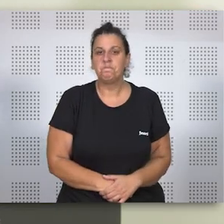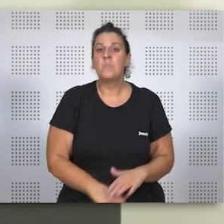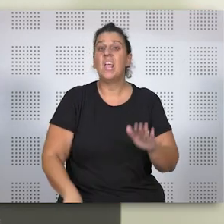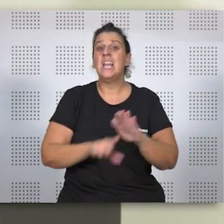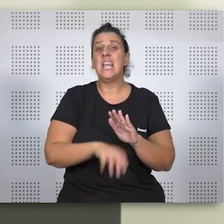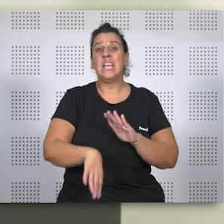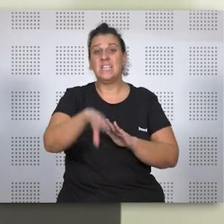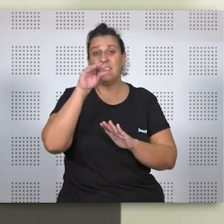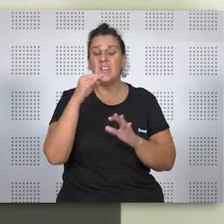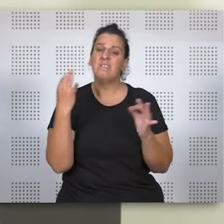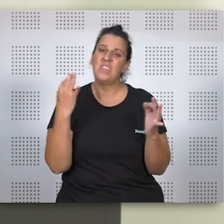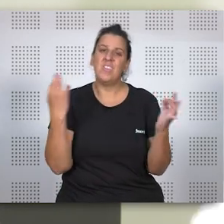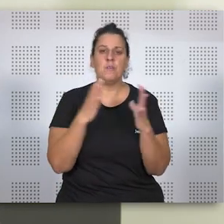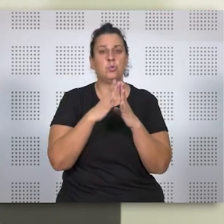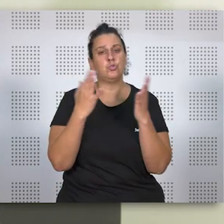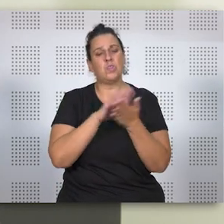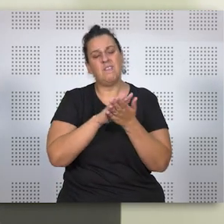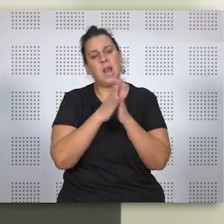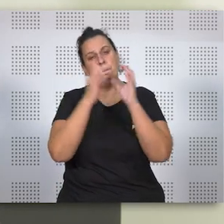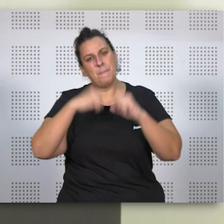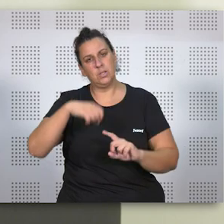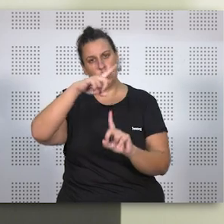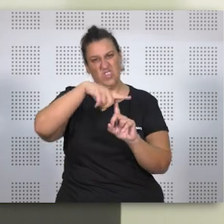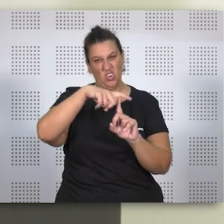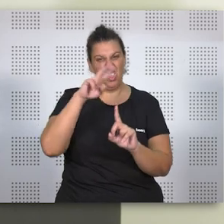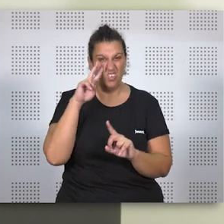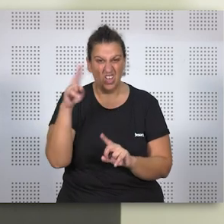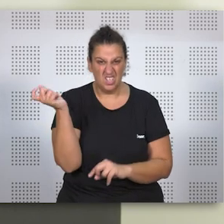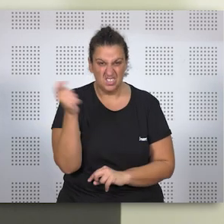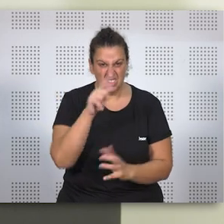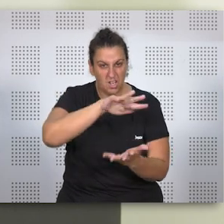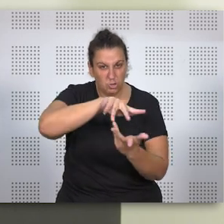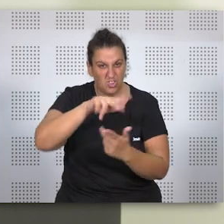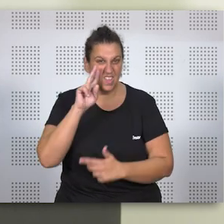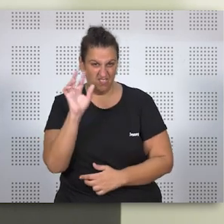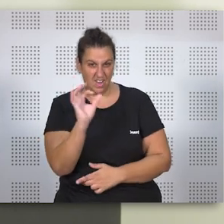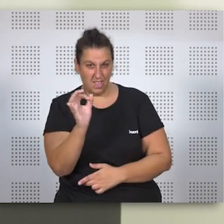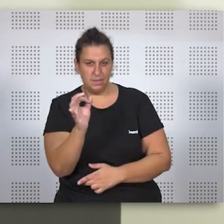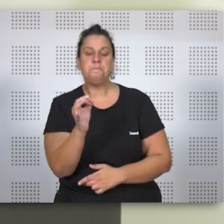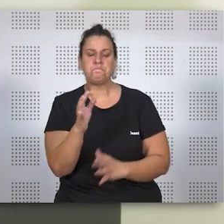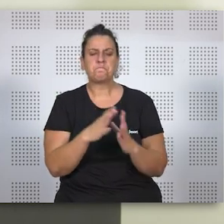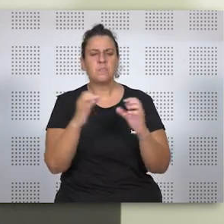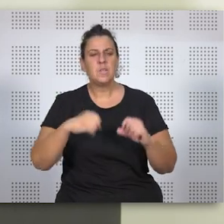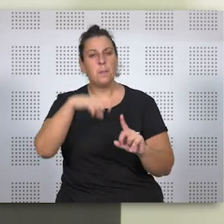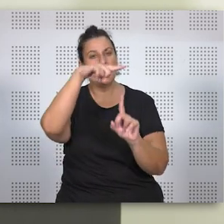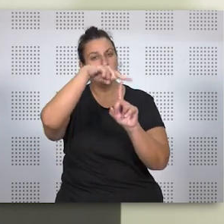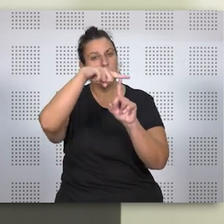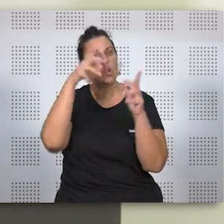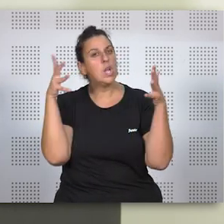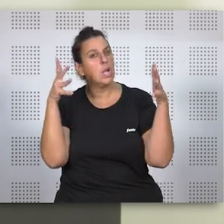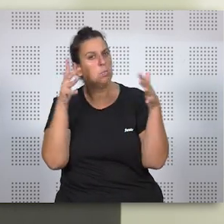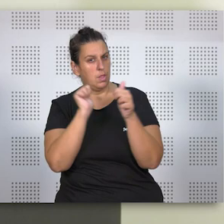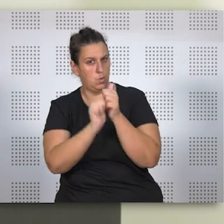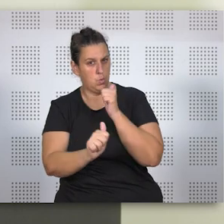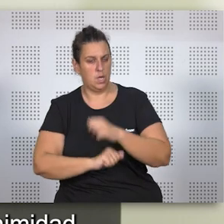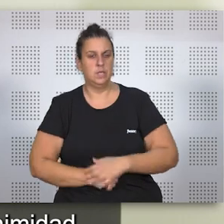ley hay que hacer referencia al Pacto de Toledo, que estamos acostumbrados además a verlo, en el teario muchas veces se hace referencia, y a las recomendaciones que está dentro del Pacto